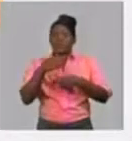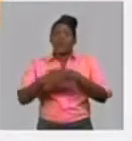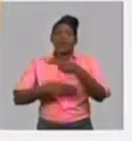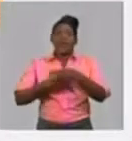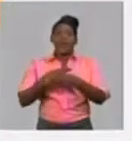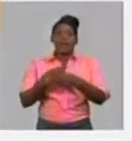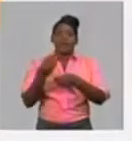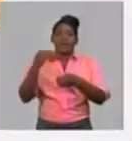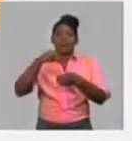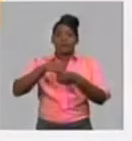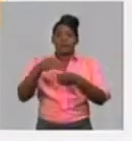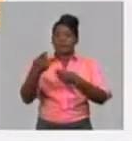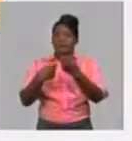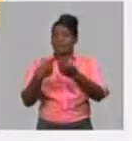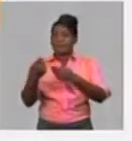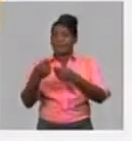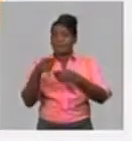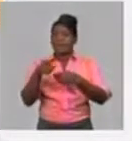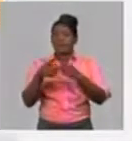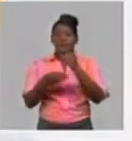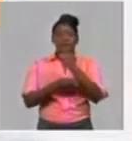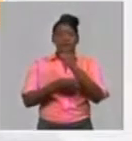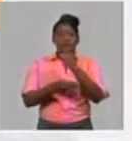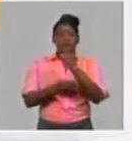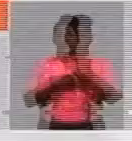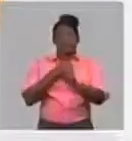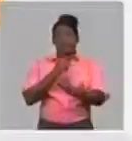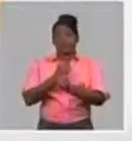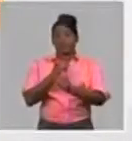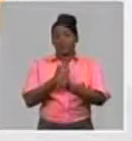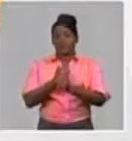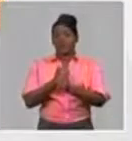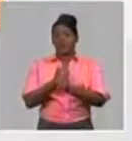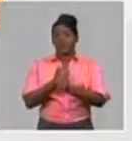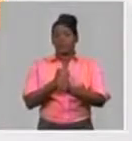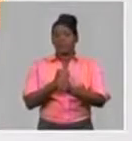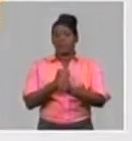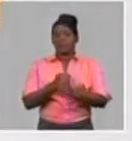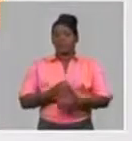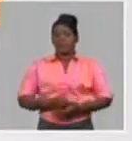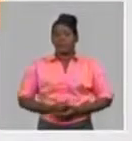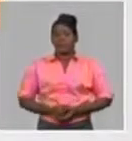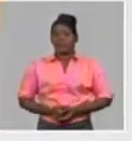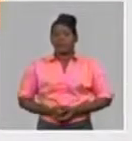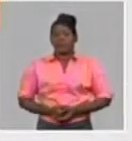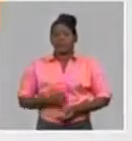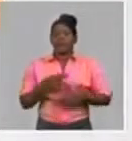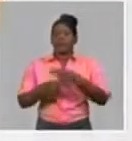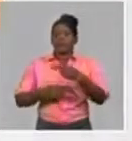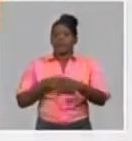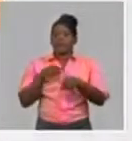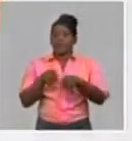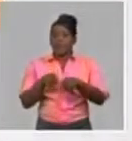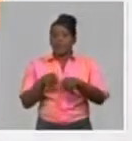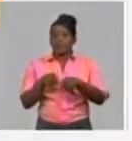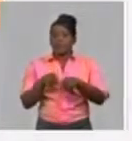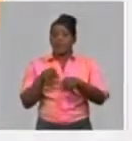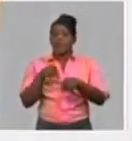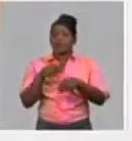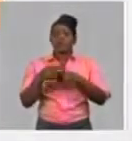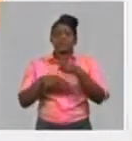mantenimiento que reparten las prioridades. O sea, como hubo que hacer una